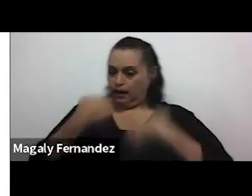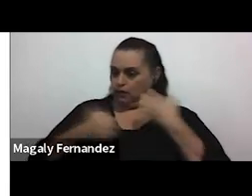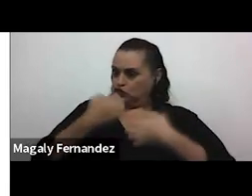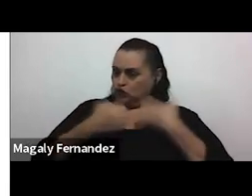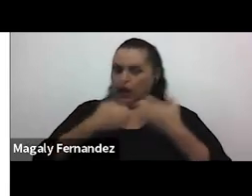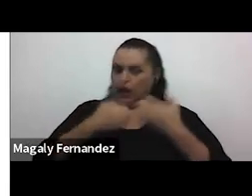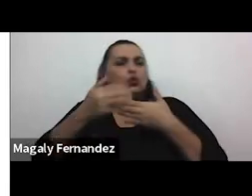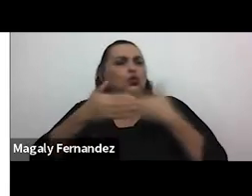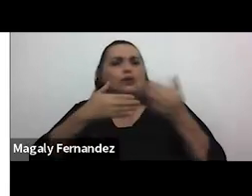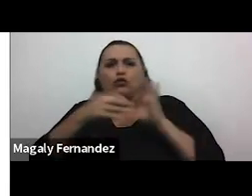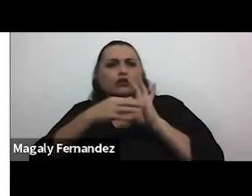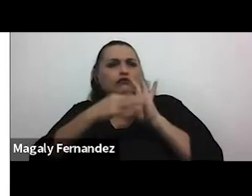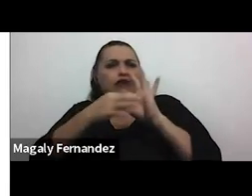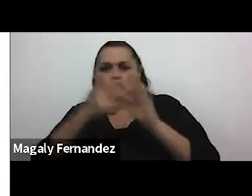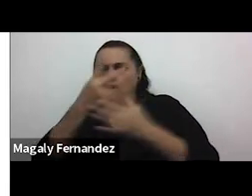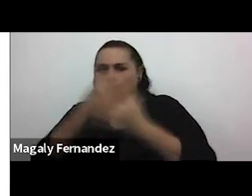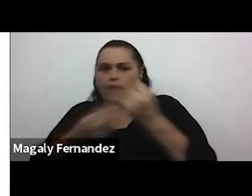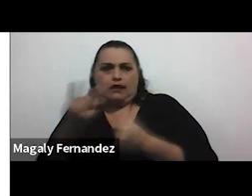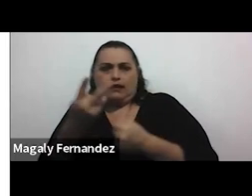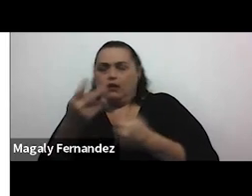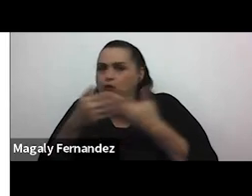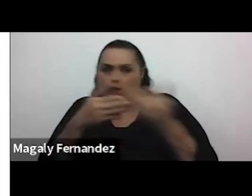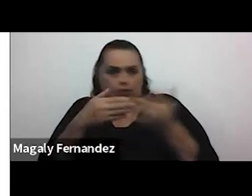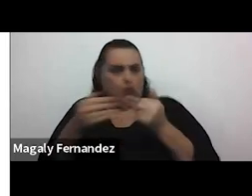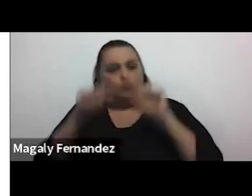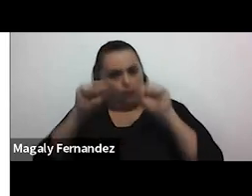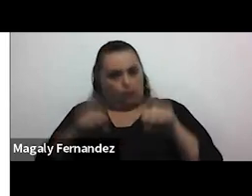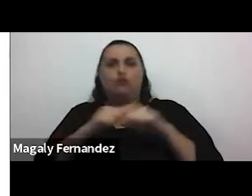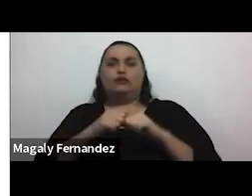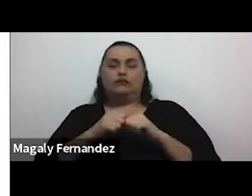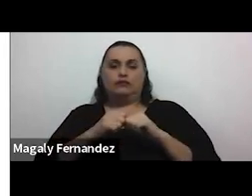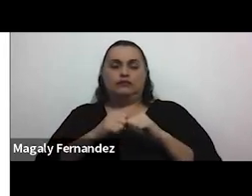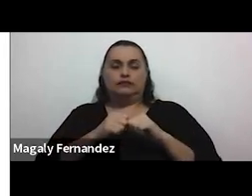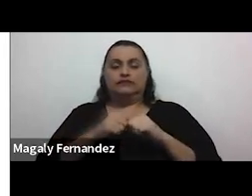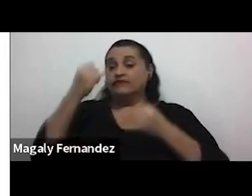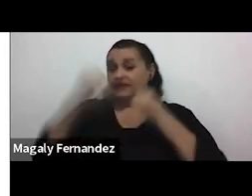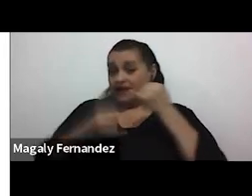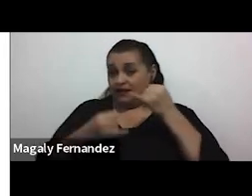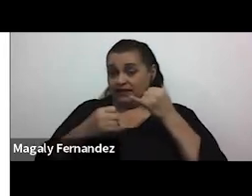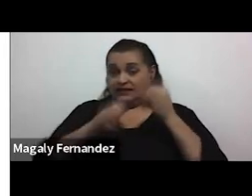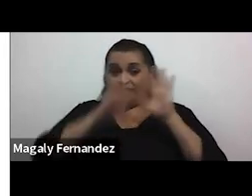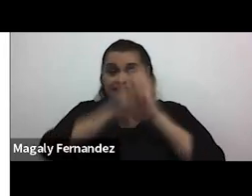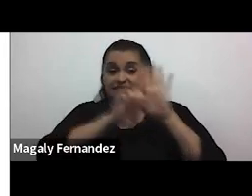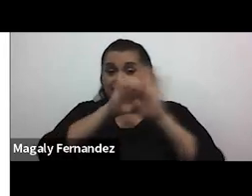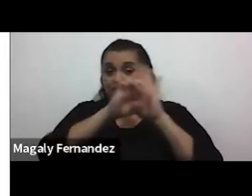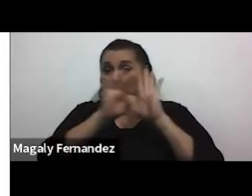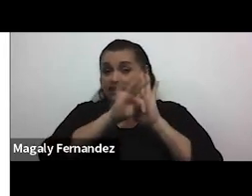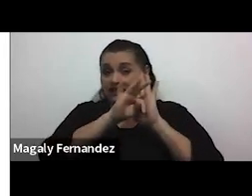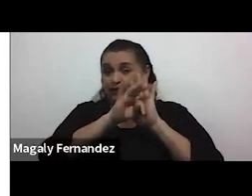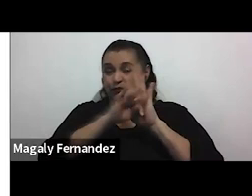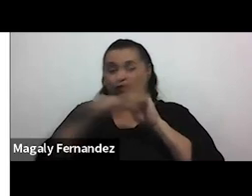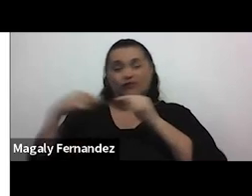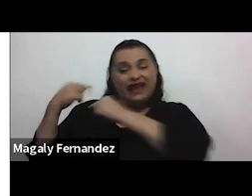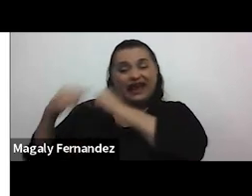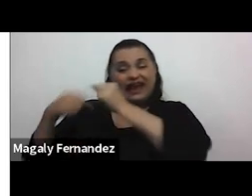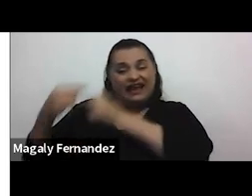estemos en una relación de pareja. Y finalmente, el último estereotipo heredado de